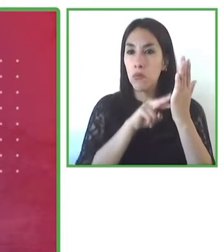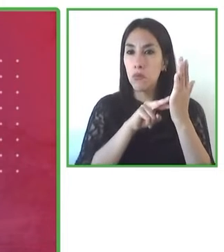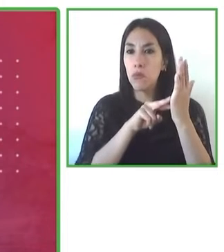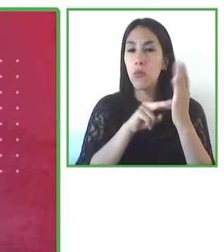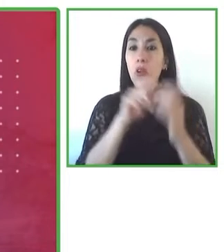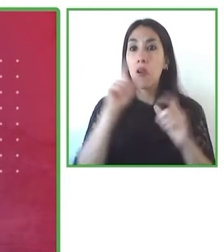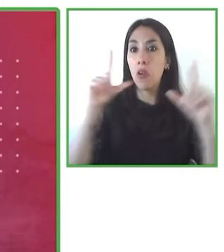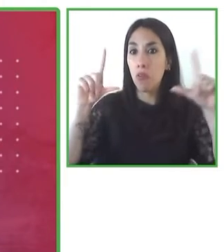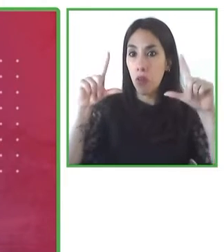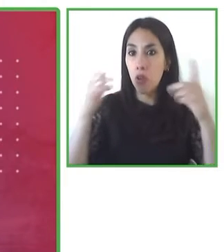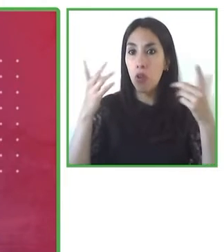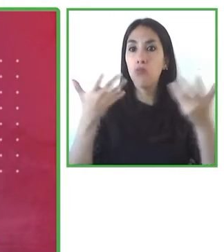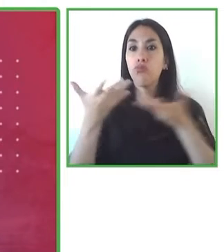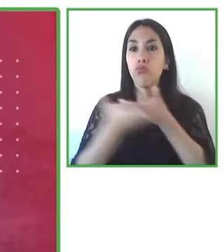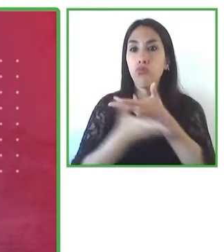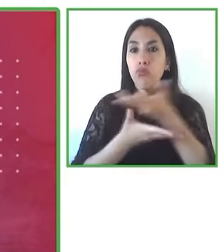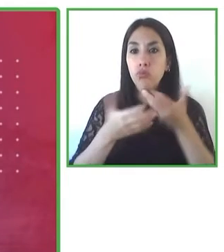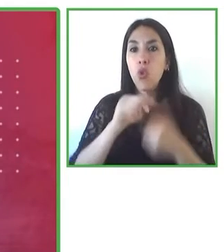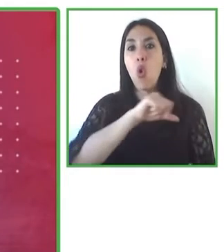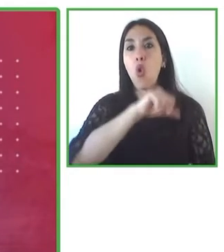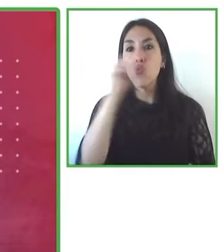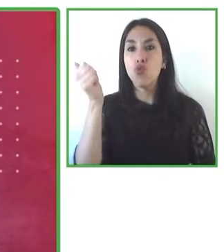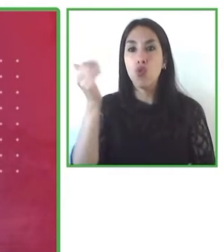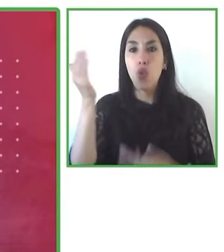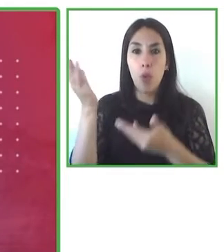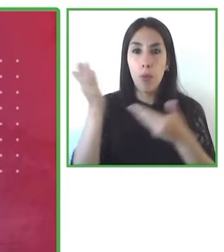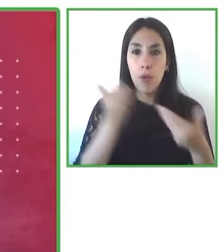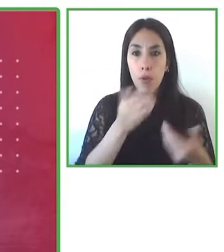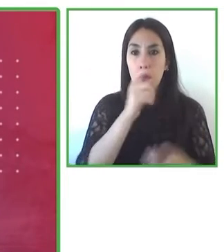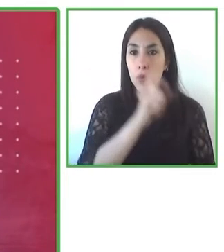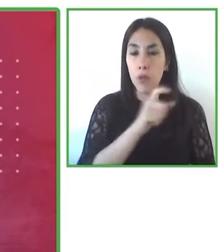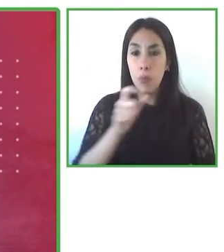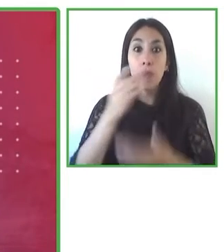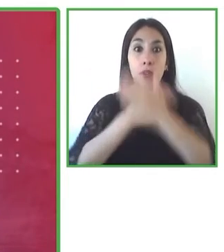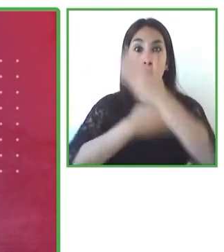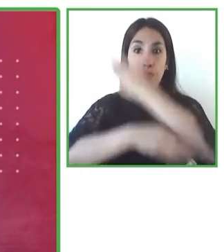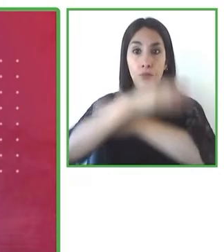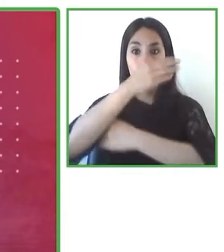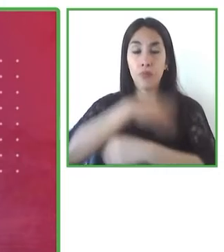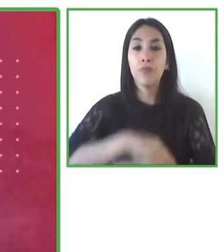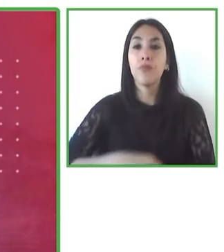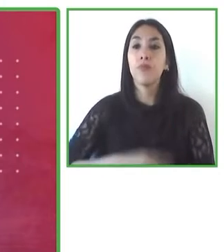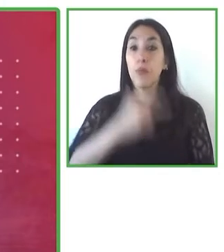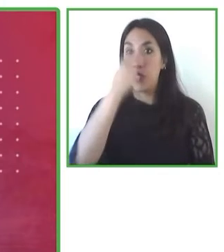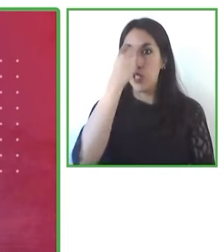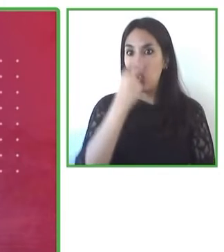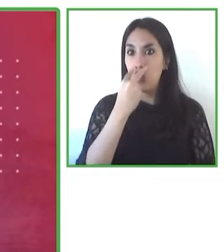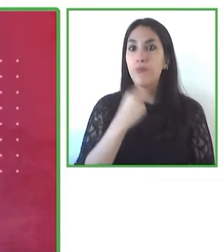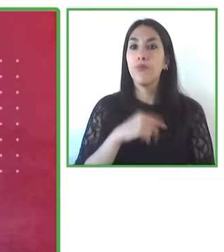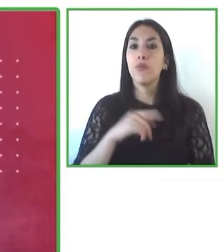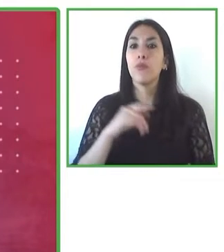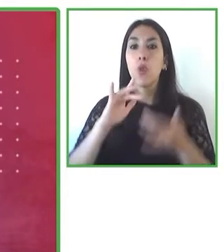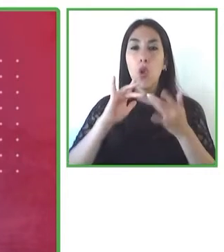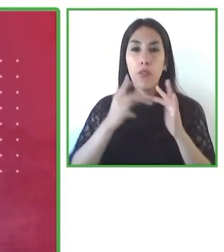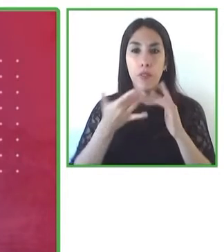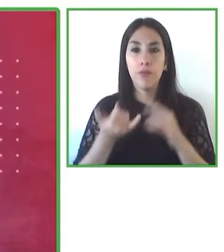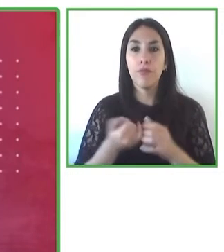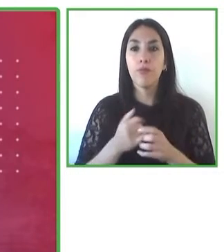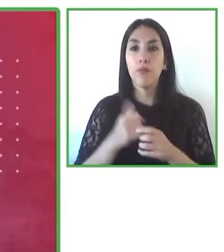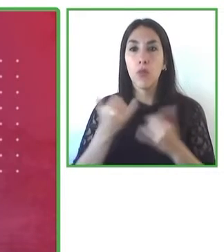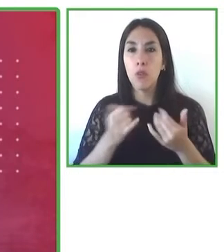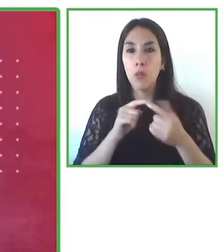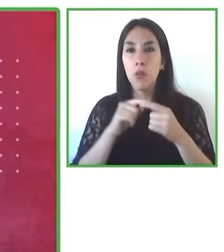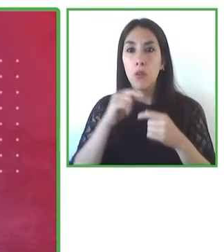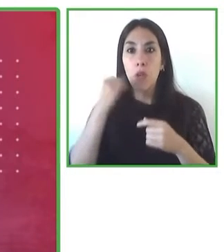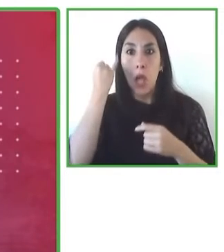visual, o con otras discapacidades para la lectura a través de Internet. Eso empezó con una iniciativa de un grupo de personas que íbamos a aprender en